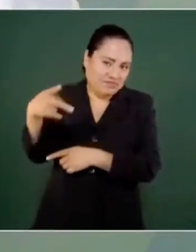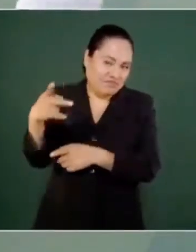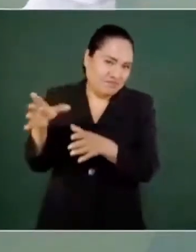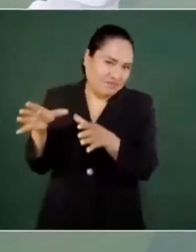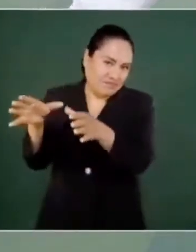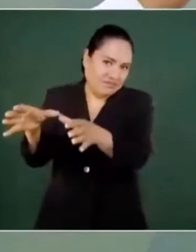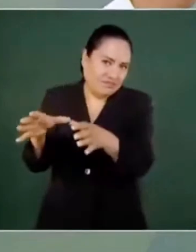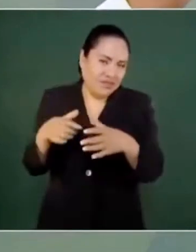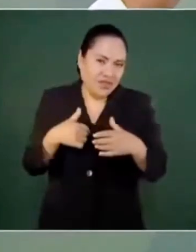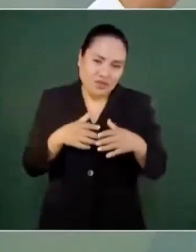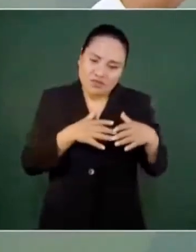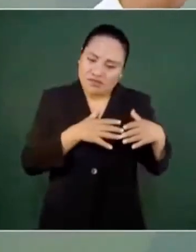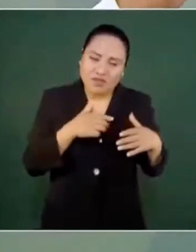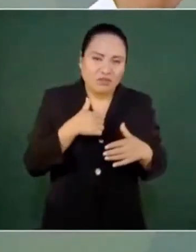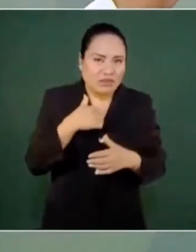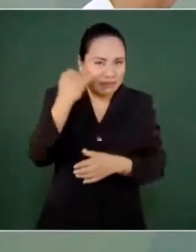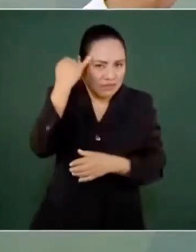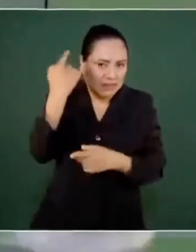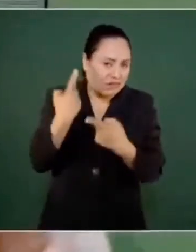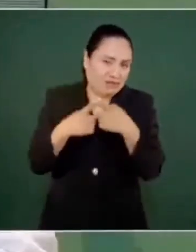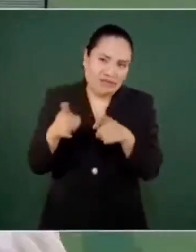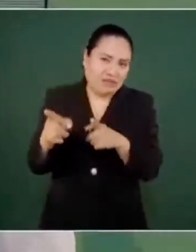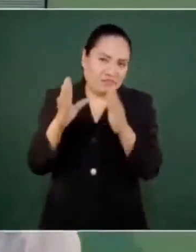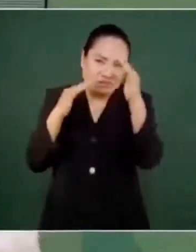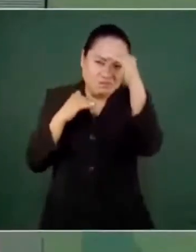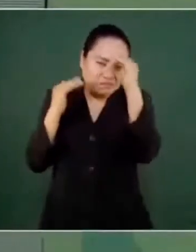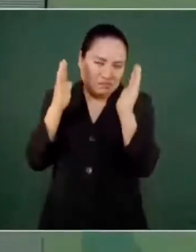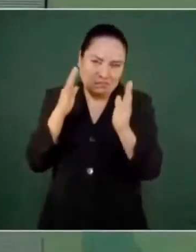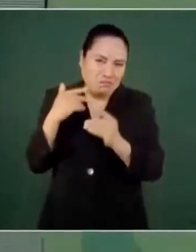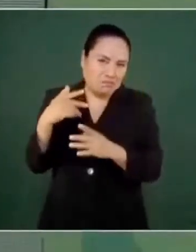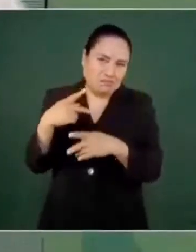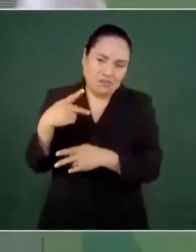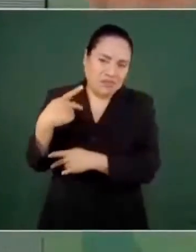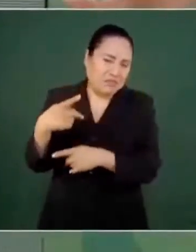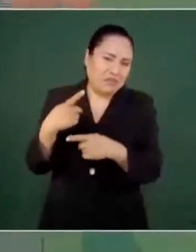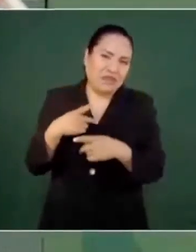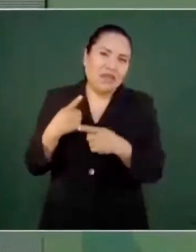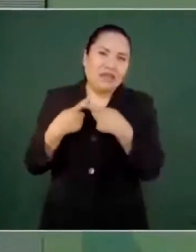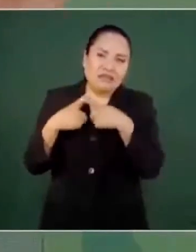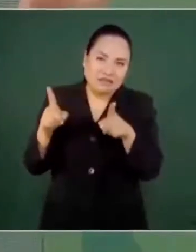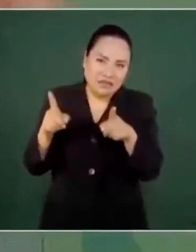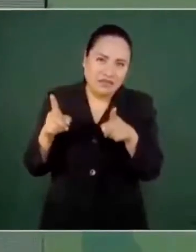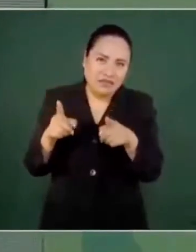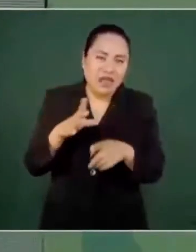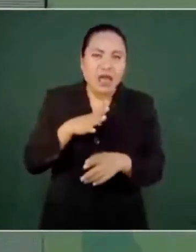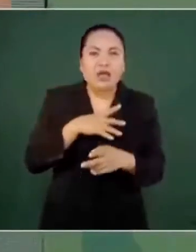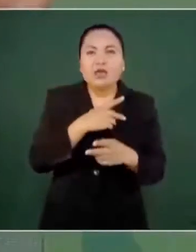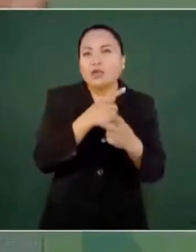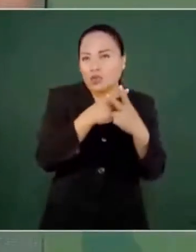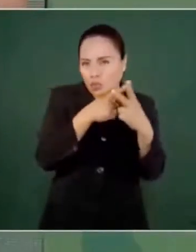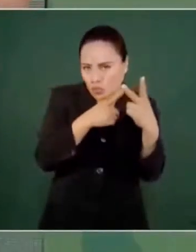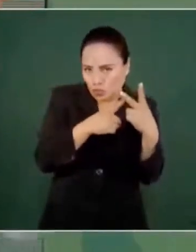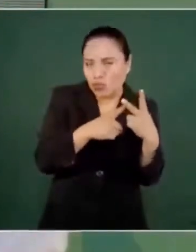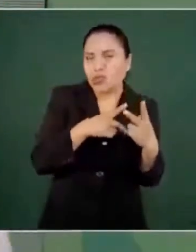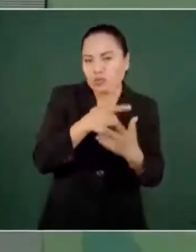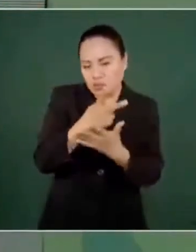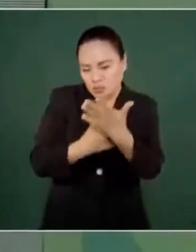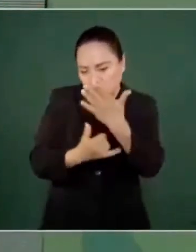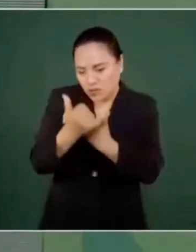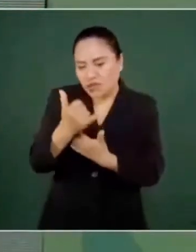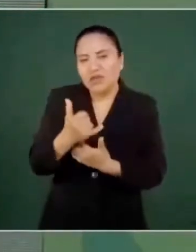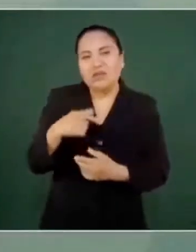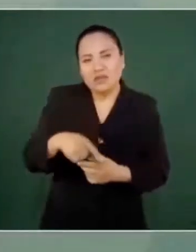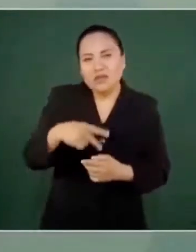son dos proyectos de nación distintos y contrapuestos.